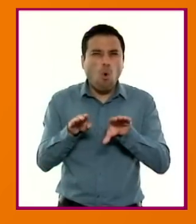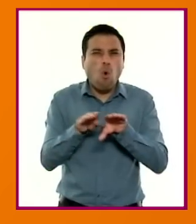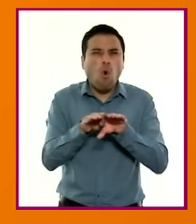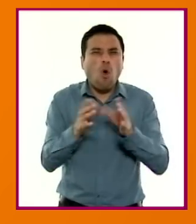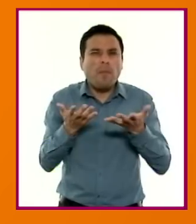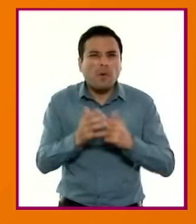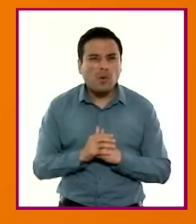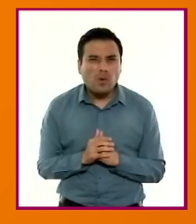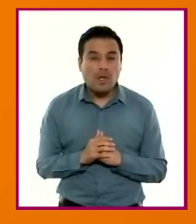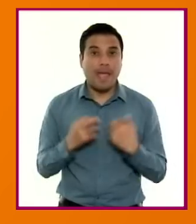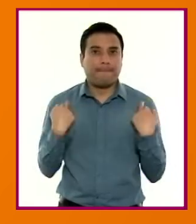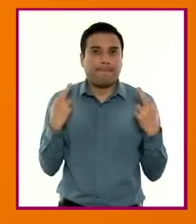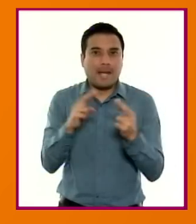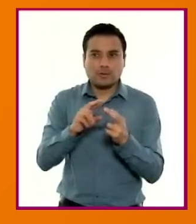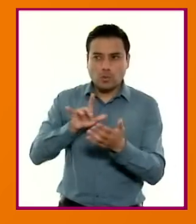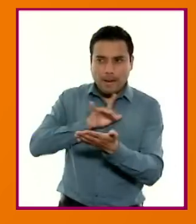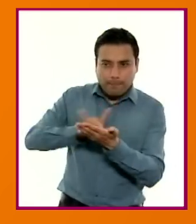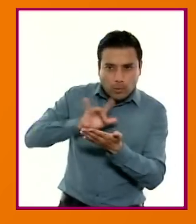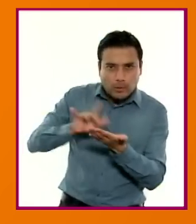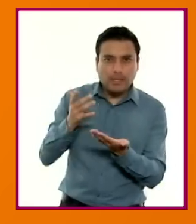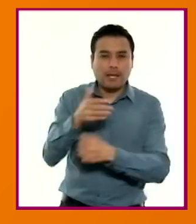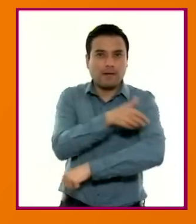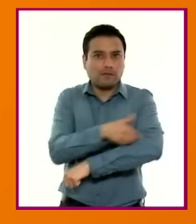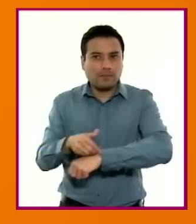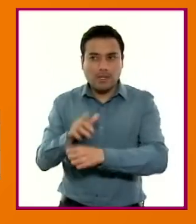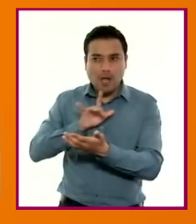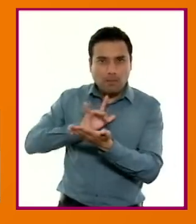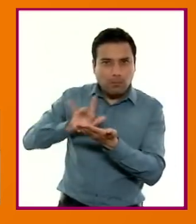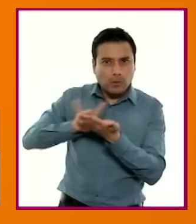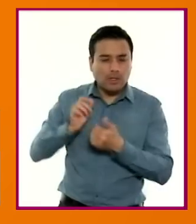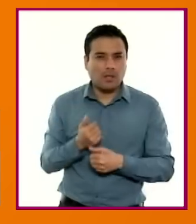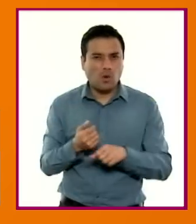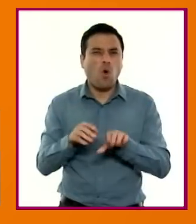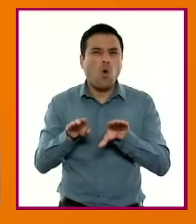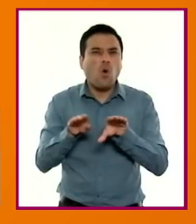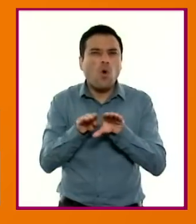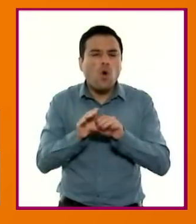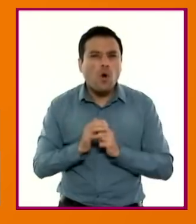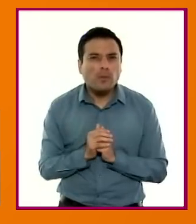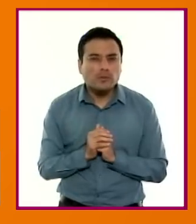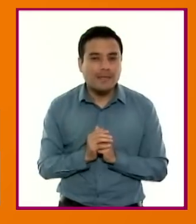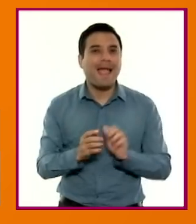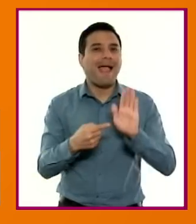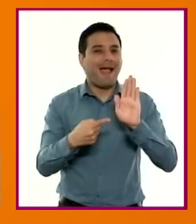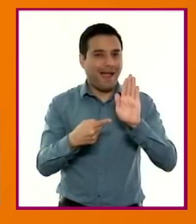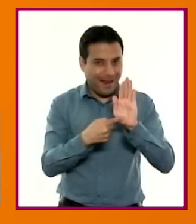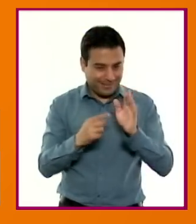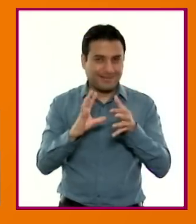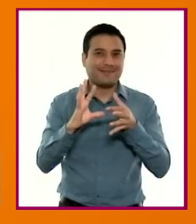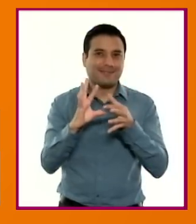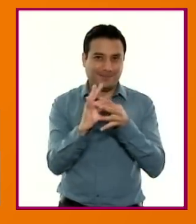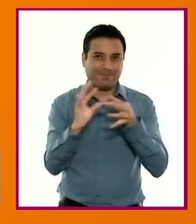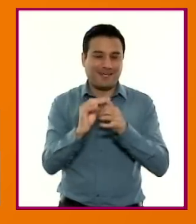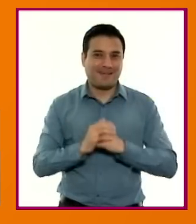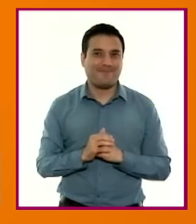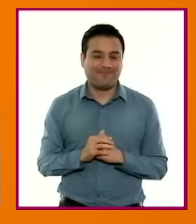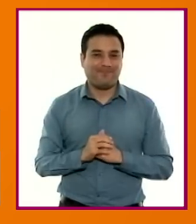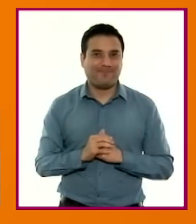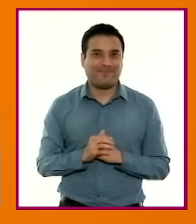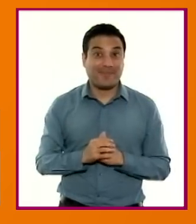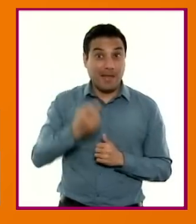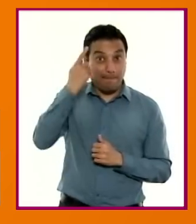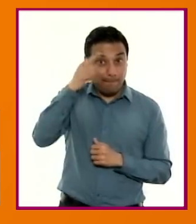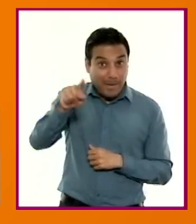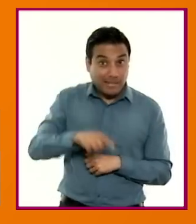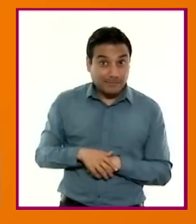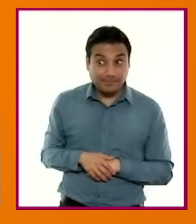intervención docente y familiar que impulse y configure quehaceres a partir de